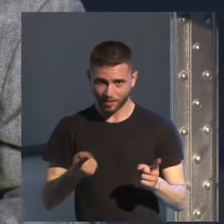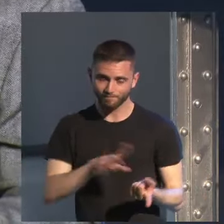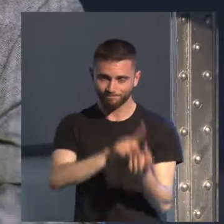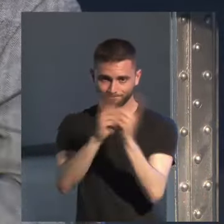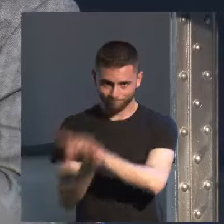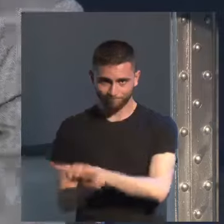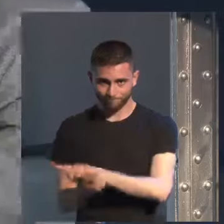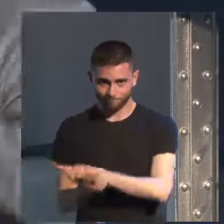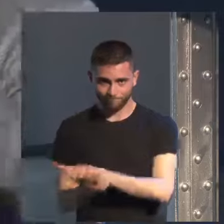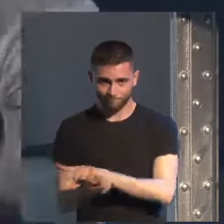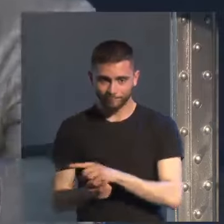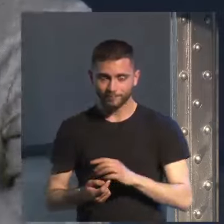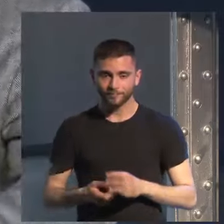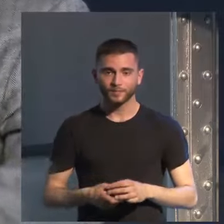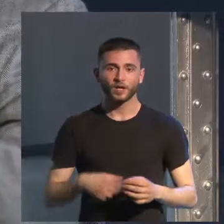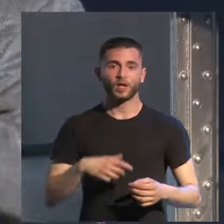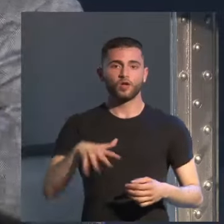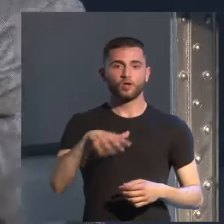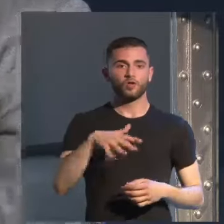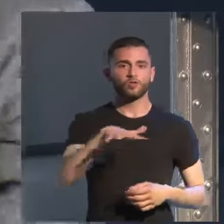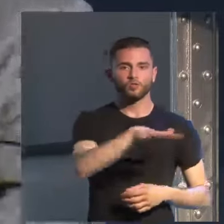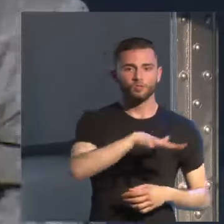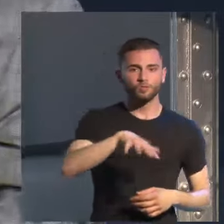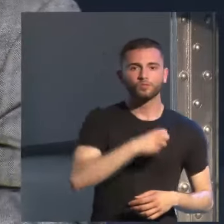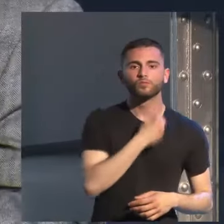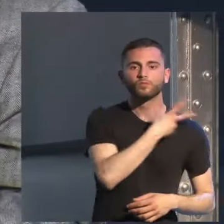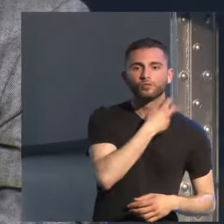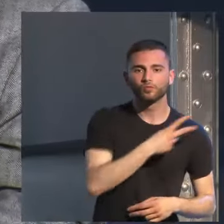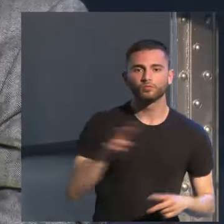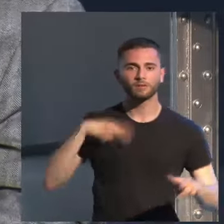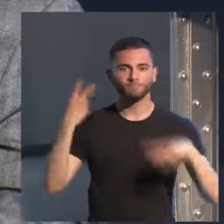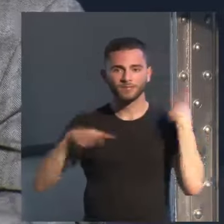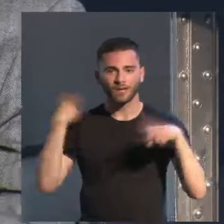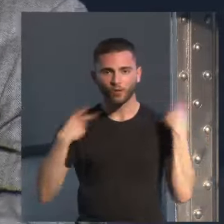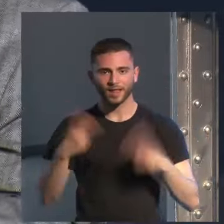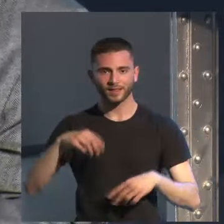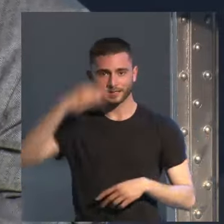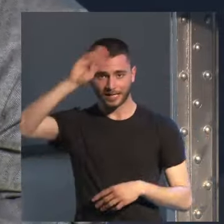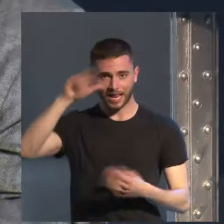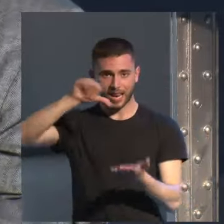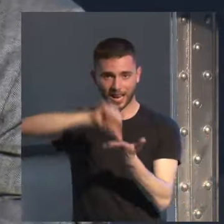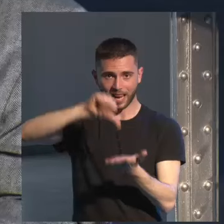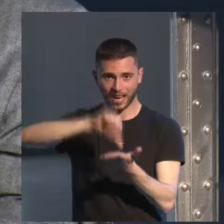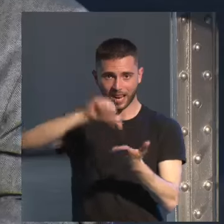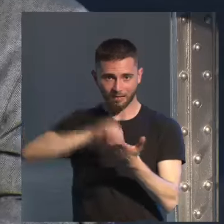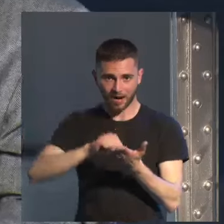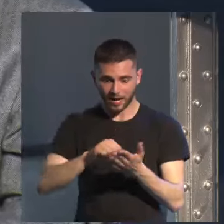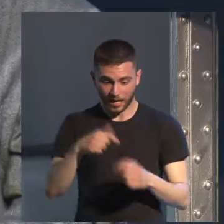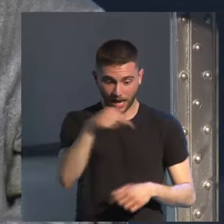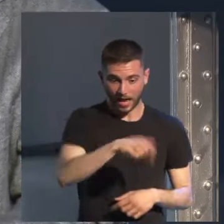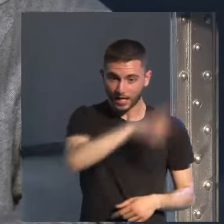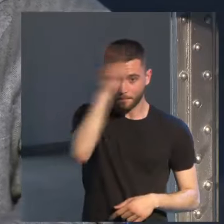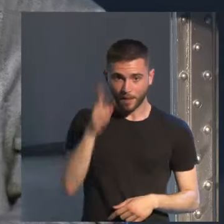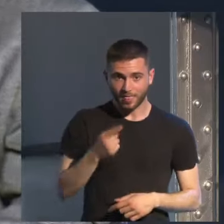locales clubes de copas y restaurantes en La Habana que perfectamente pudieran que estar en Madrid en